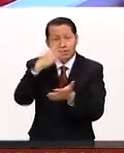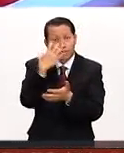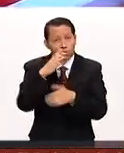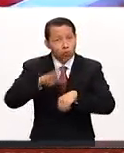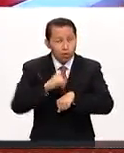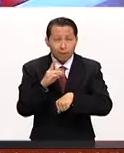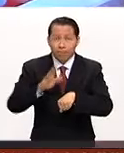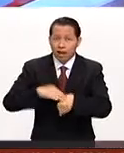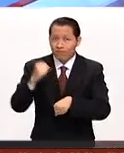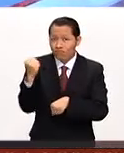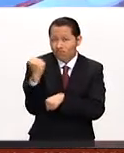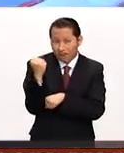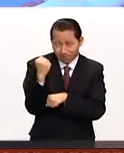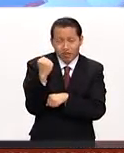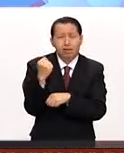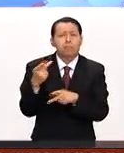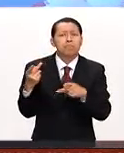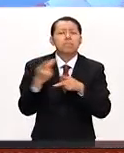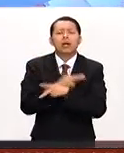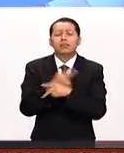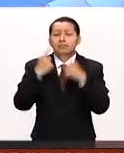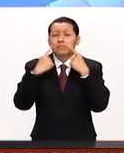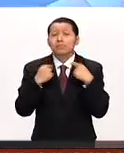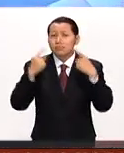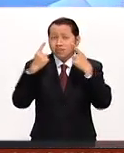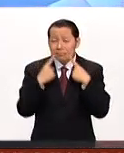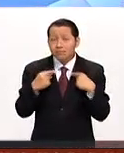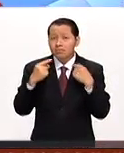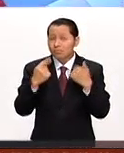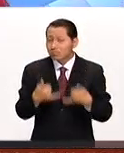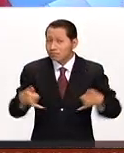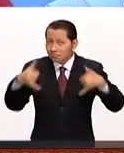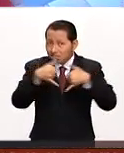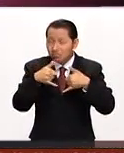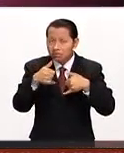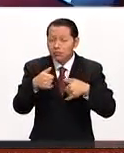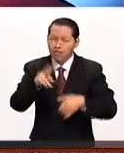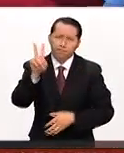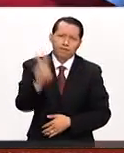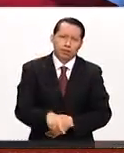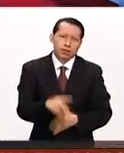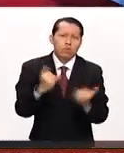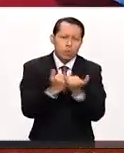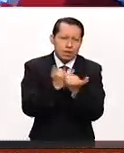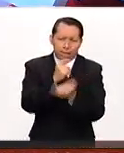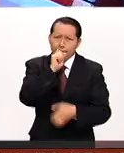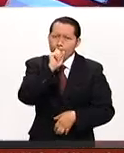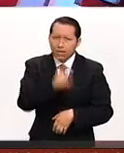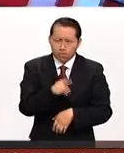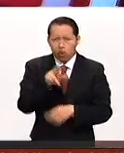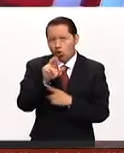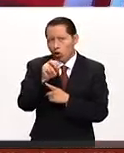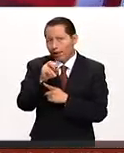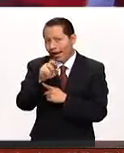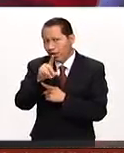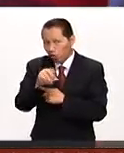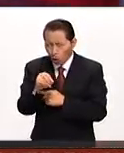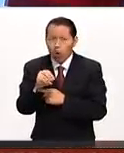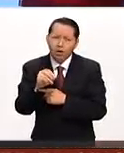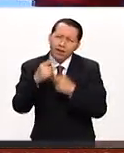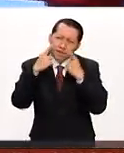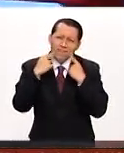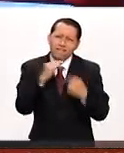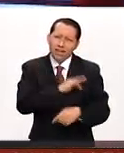máximas estrellas salieron en llanto del torneo, es cierto, después las mismas lágrimas de Cristiano fueron de felicidad,